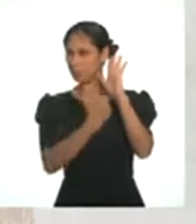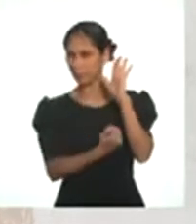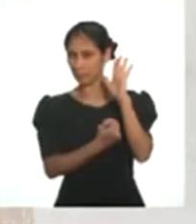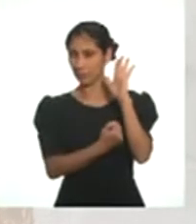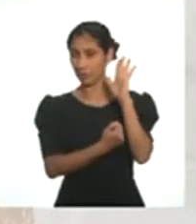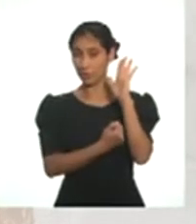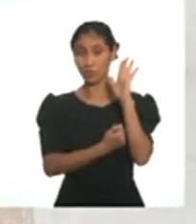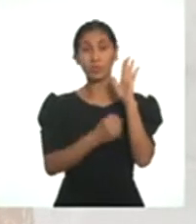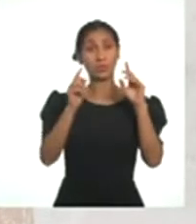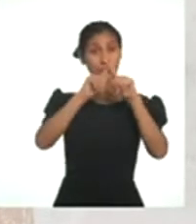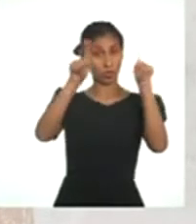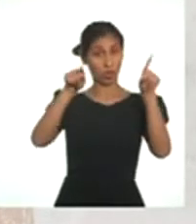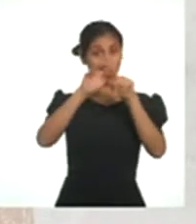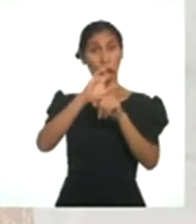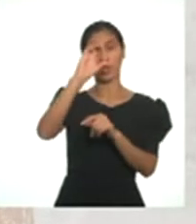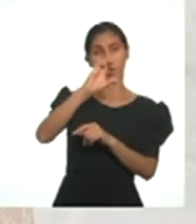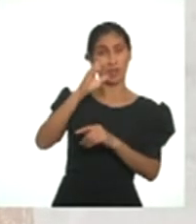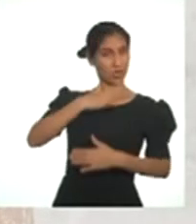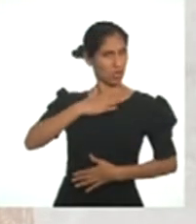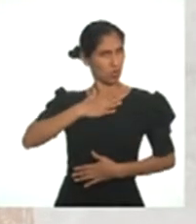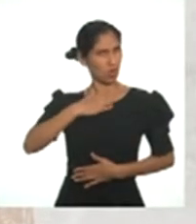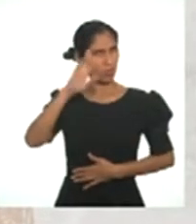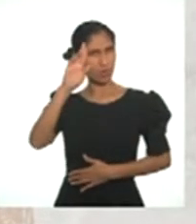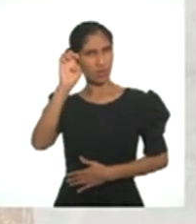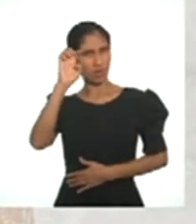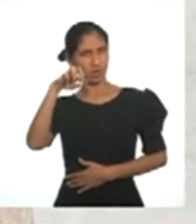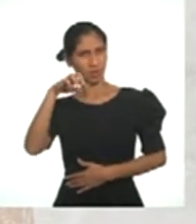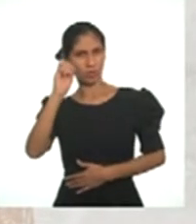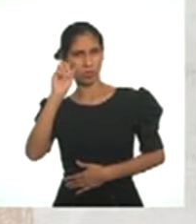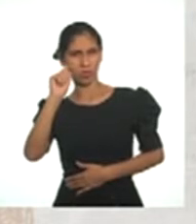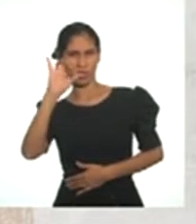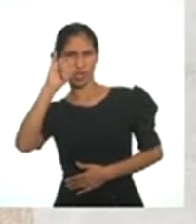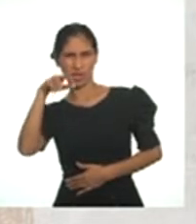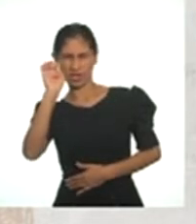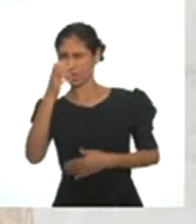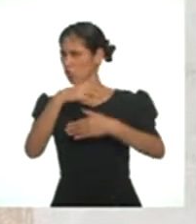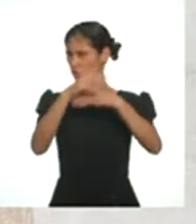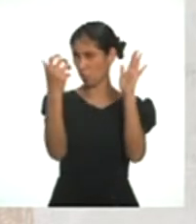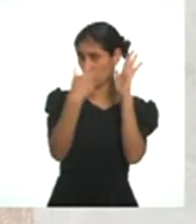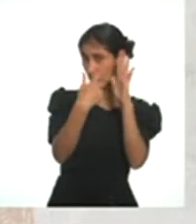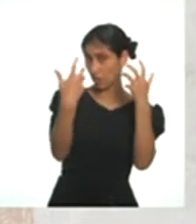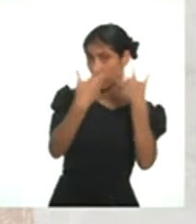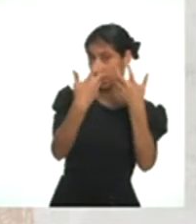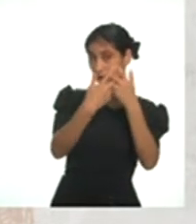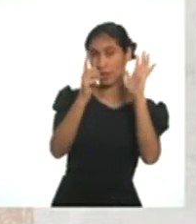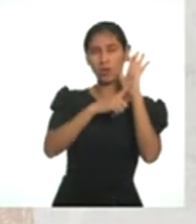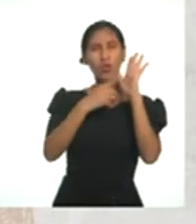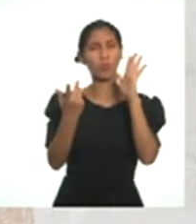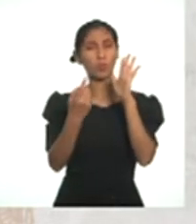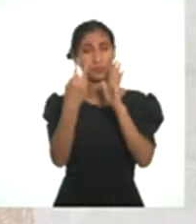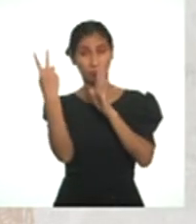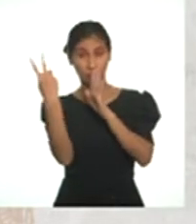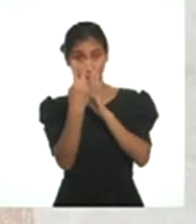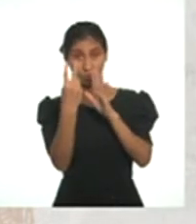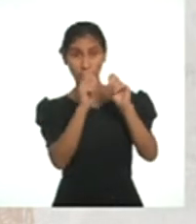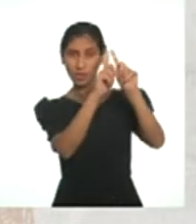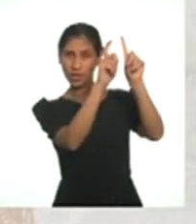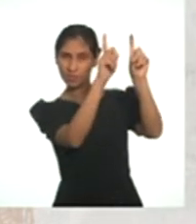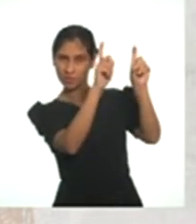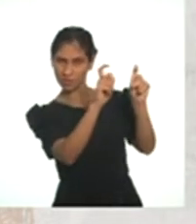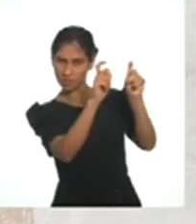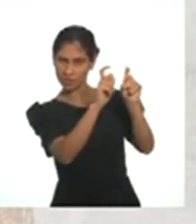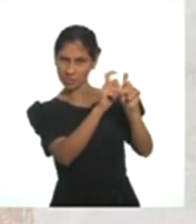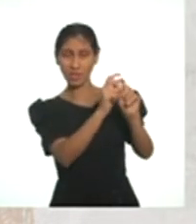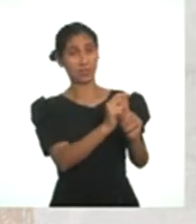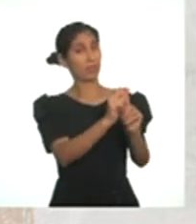se llama el cuerpo del reportaje. En este guión, el cuerpo está compuesto de dos entrevistas a